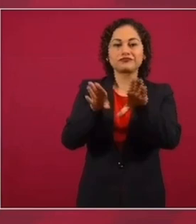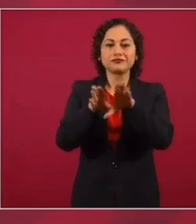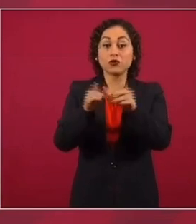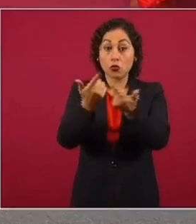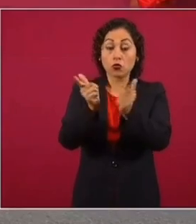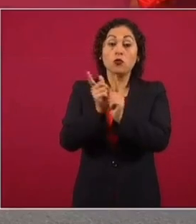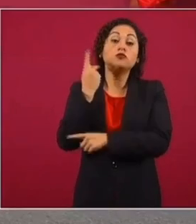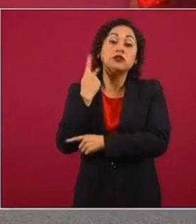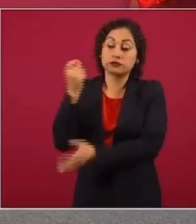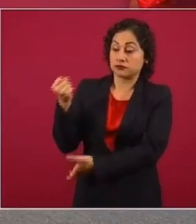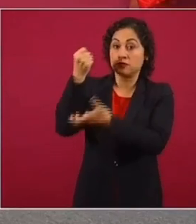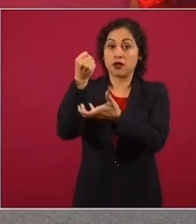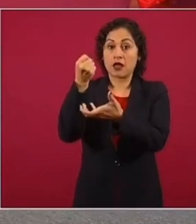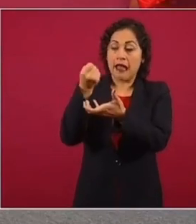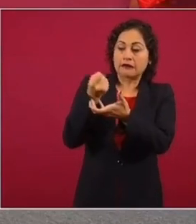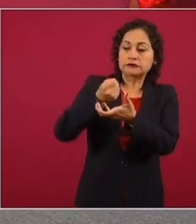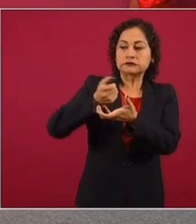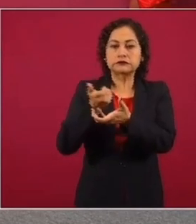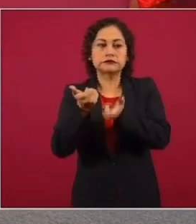dinero del presupuesto.